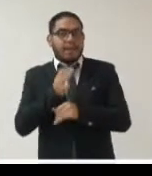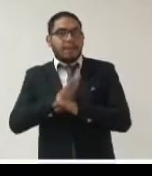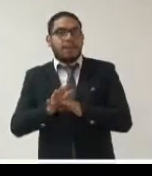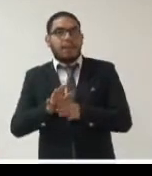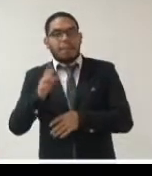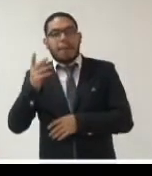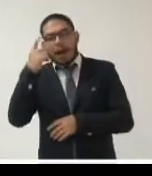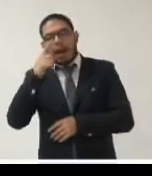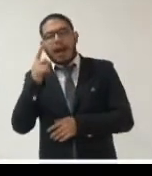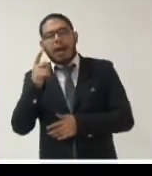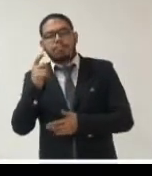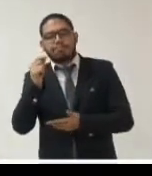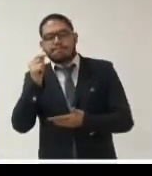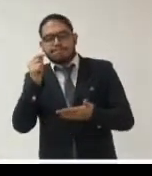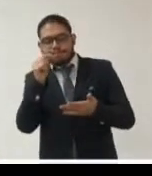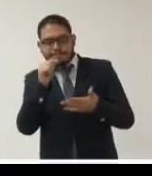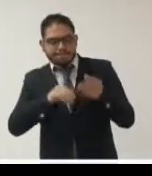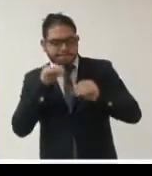facilitó